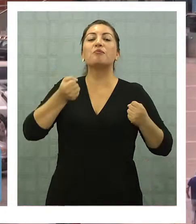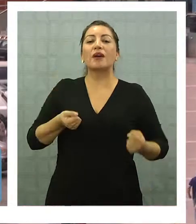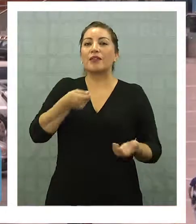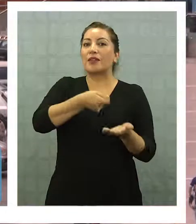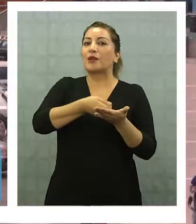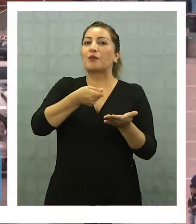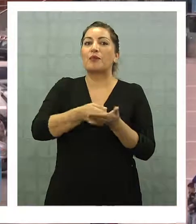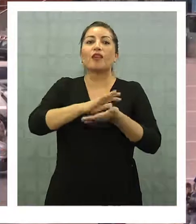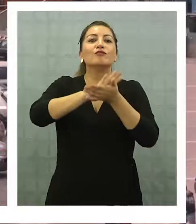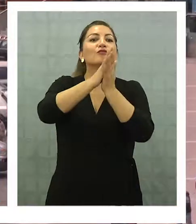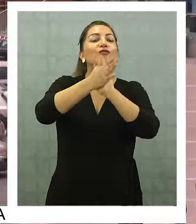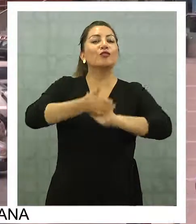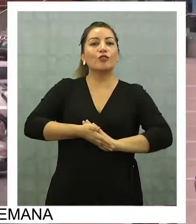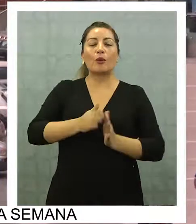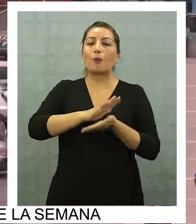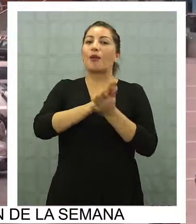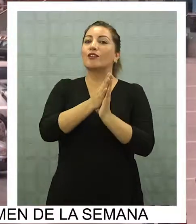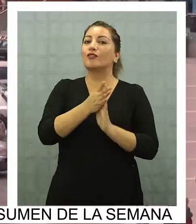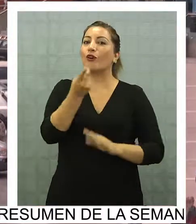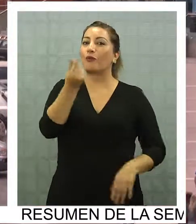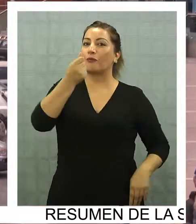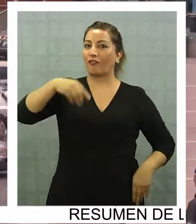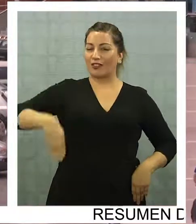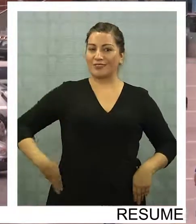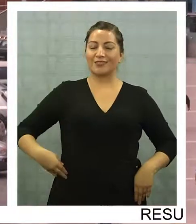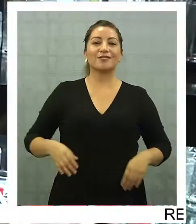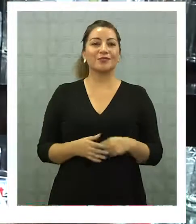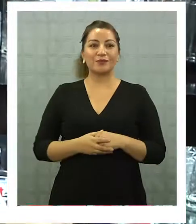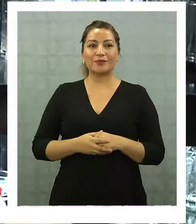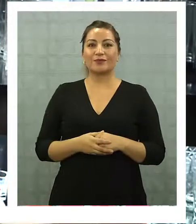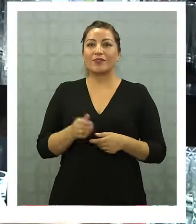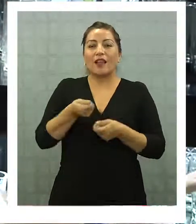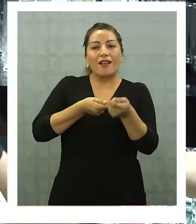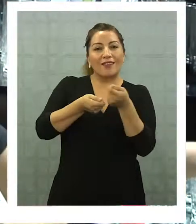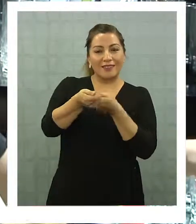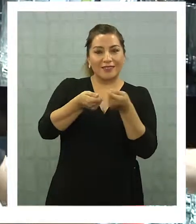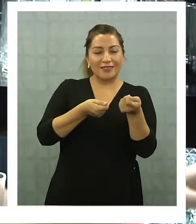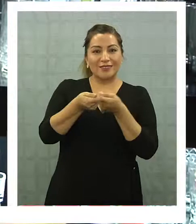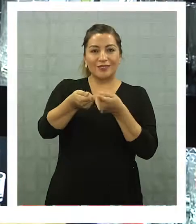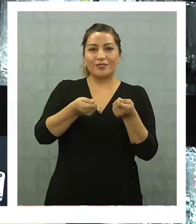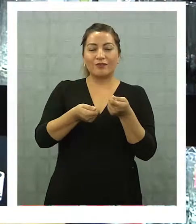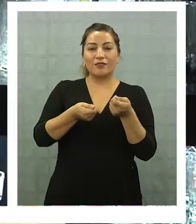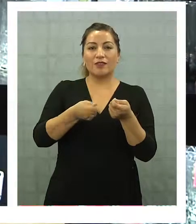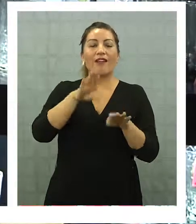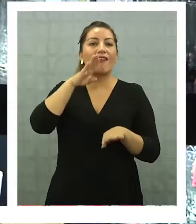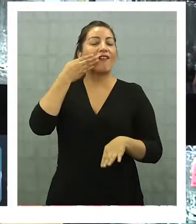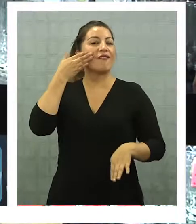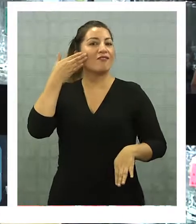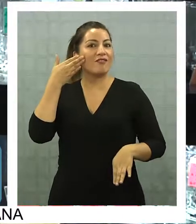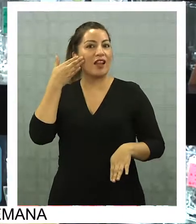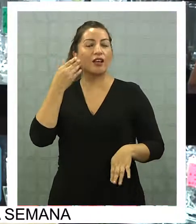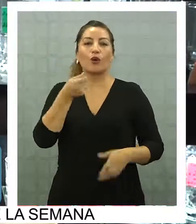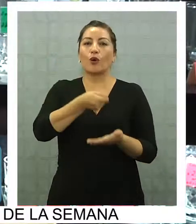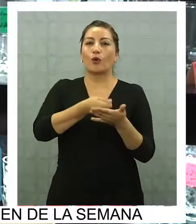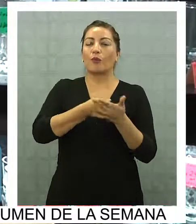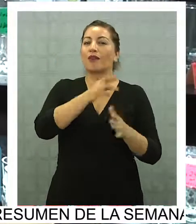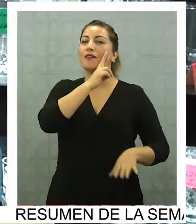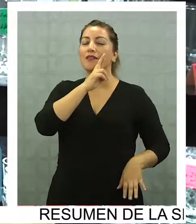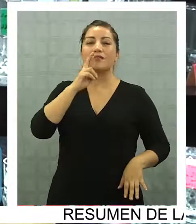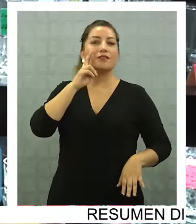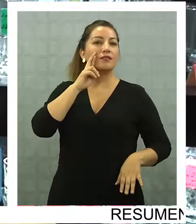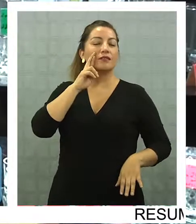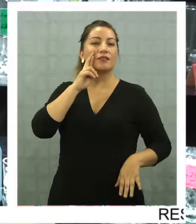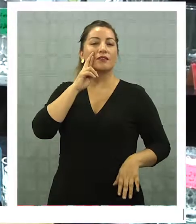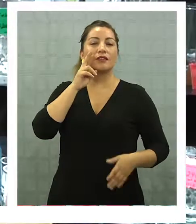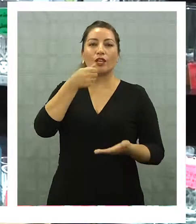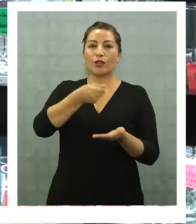de todo y para todos los bolsillos. En realidad la venta de vajillas, losa blanca que compra en los restaurantes, están